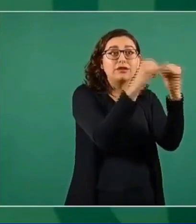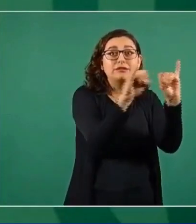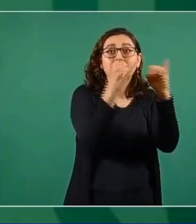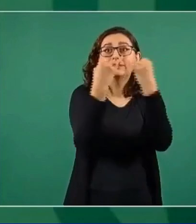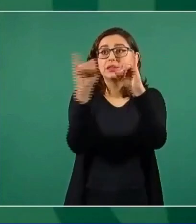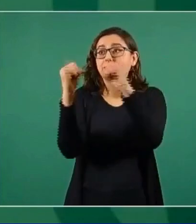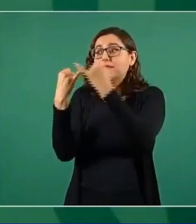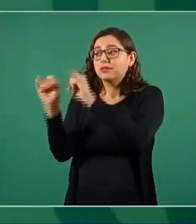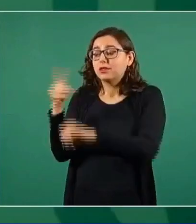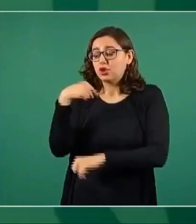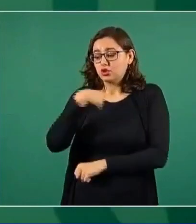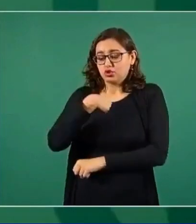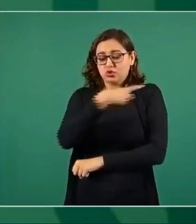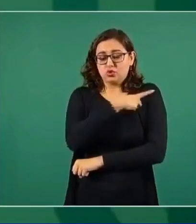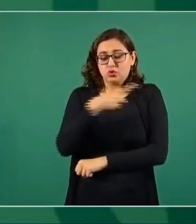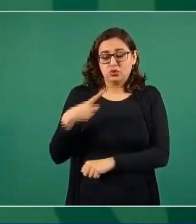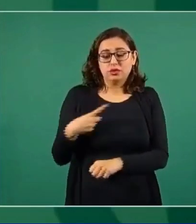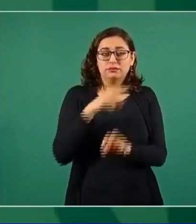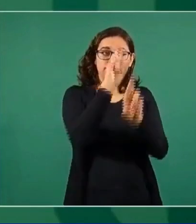de todos.